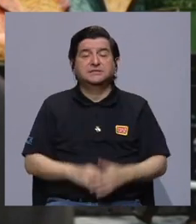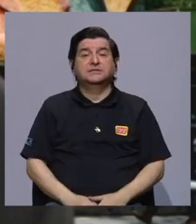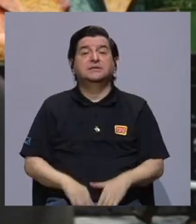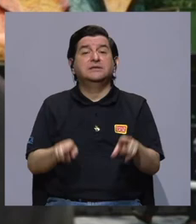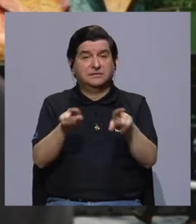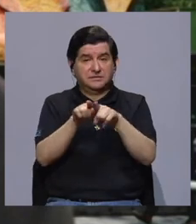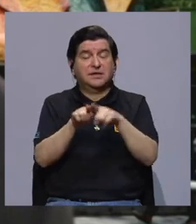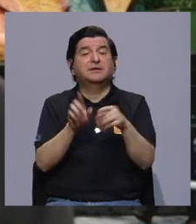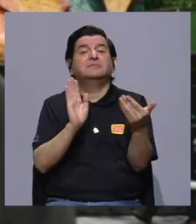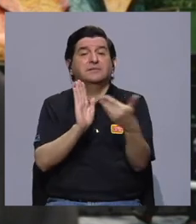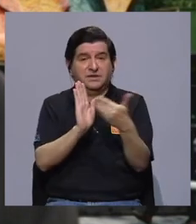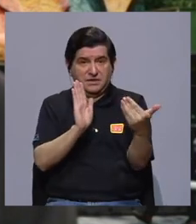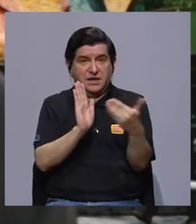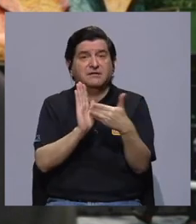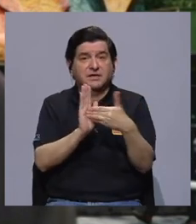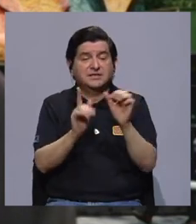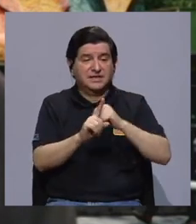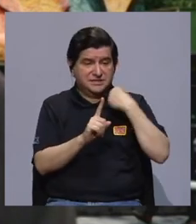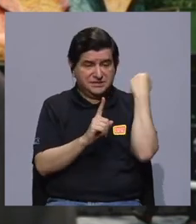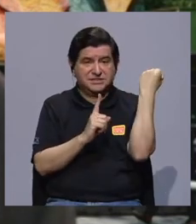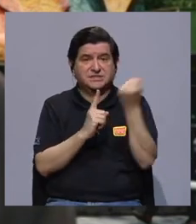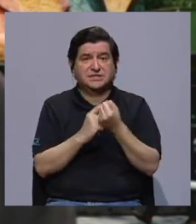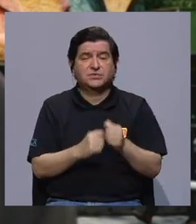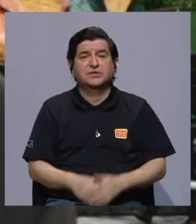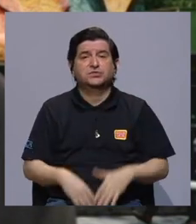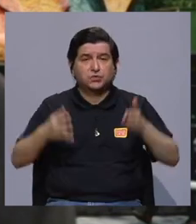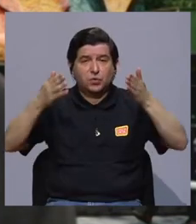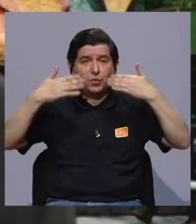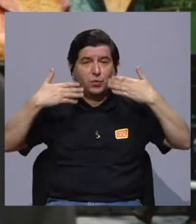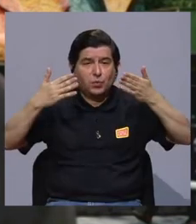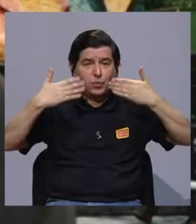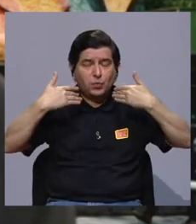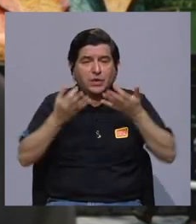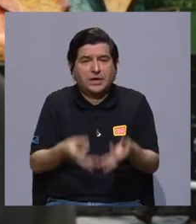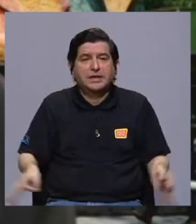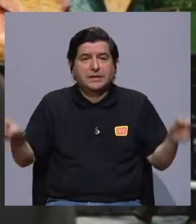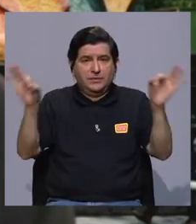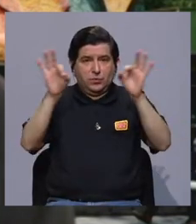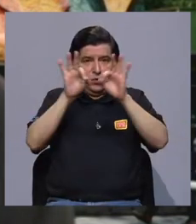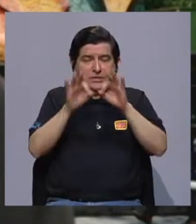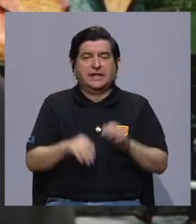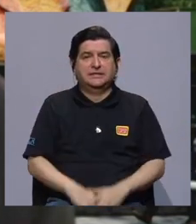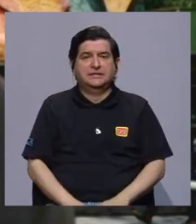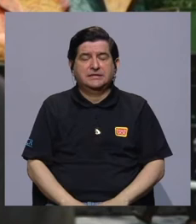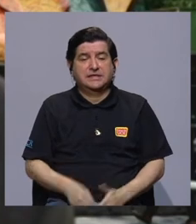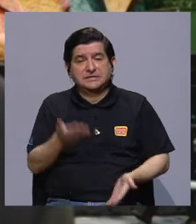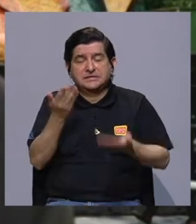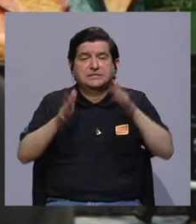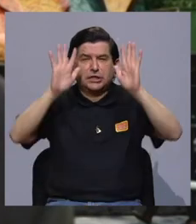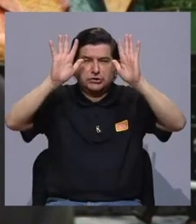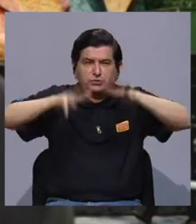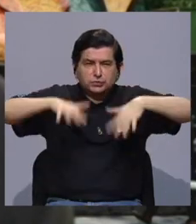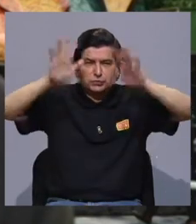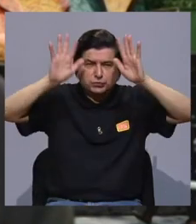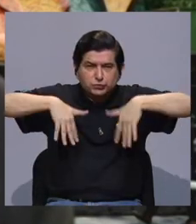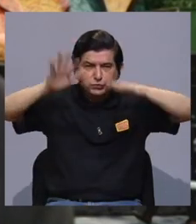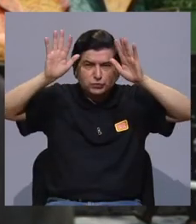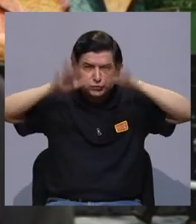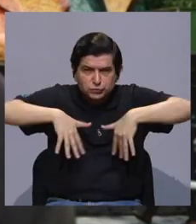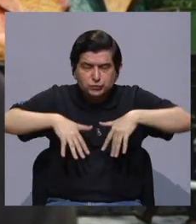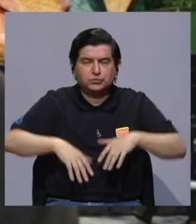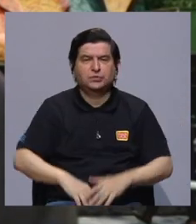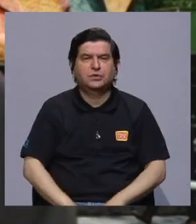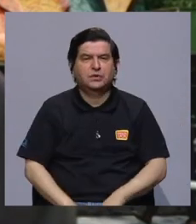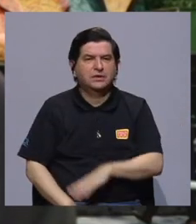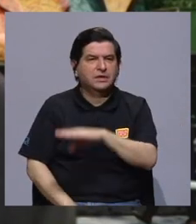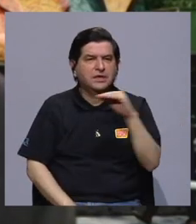tener que enfrentar situaciones meteorológicas importantes alrededor de temporales, alrededor de